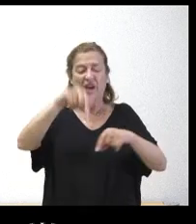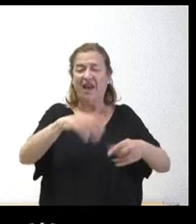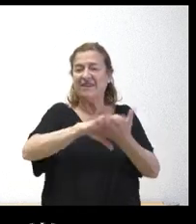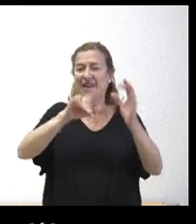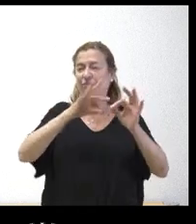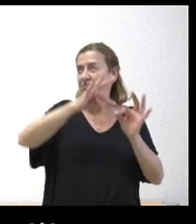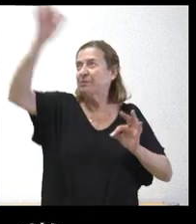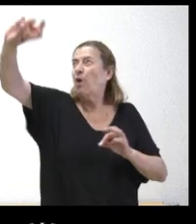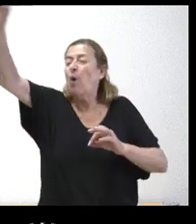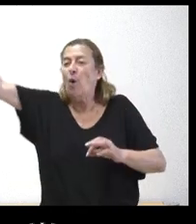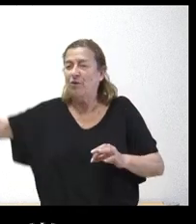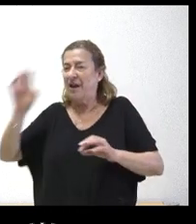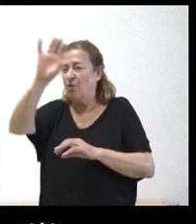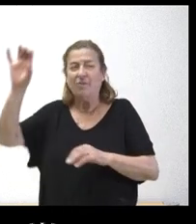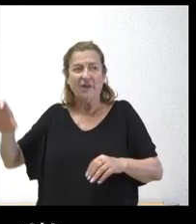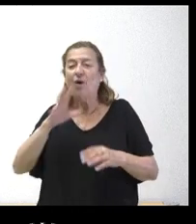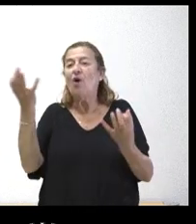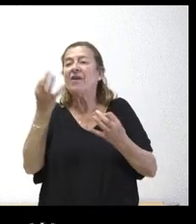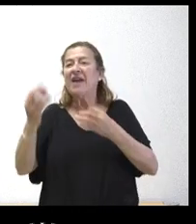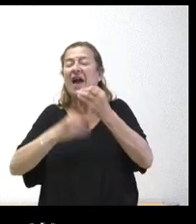¿o qué medidas se plantea la Junta para